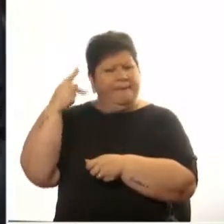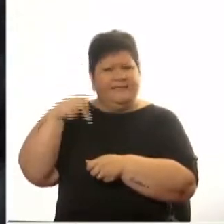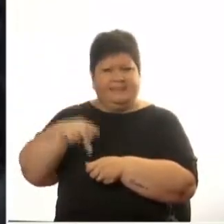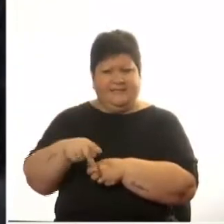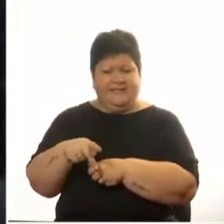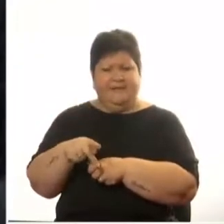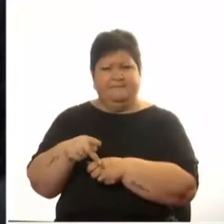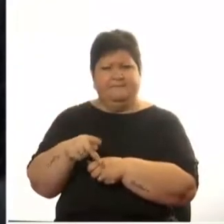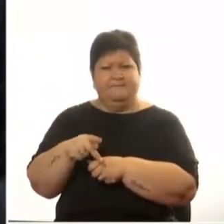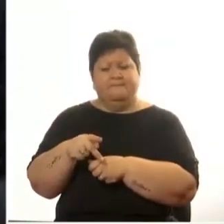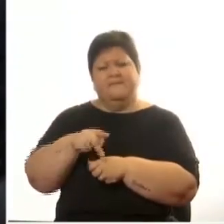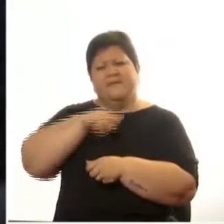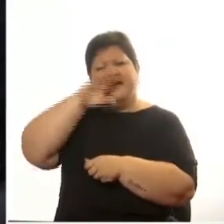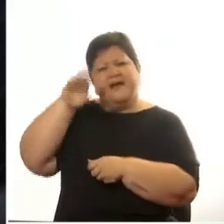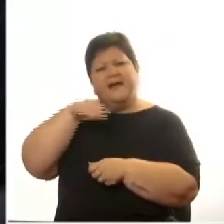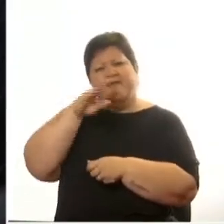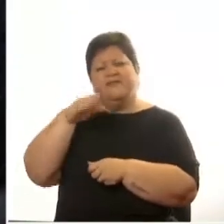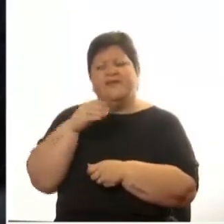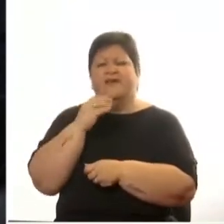entrevero habla Luis Valle